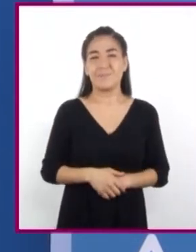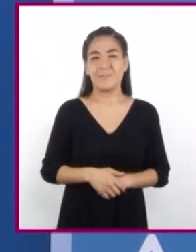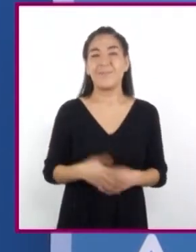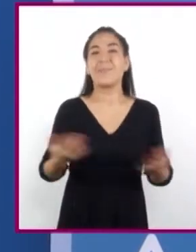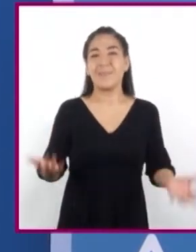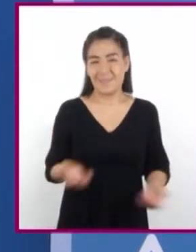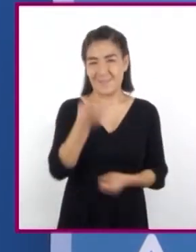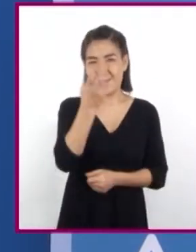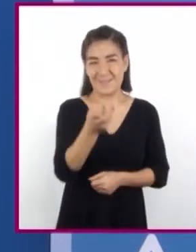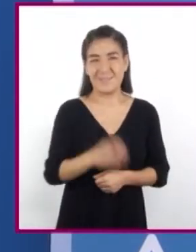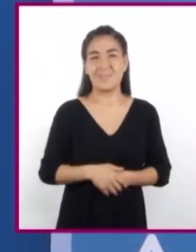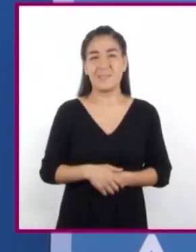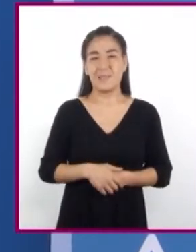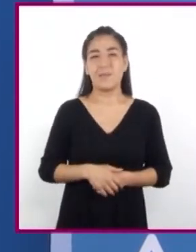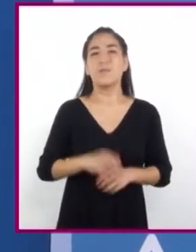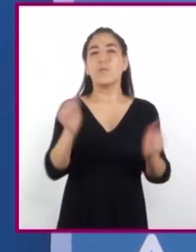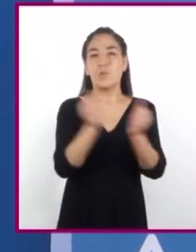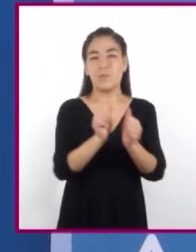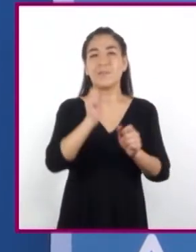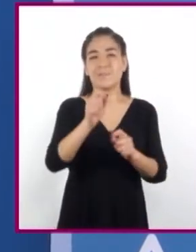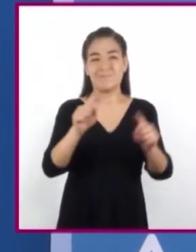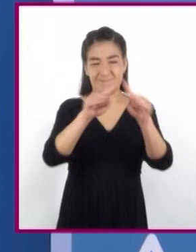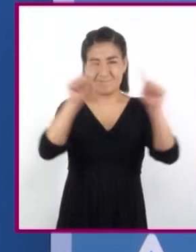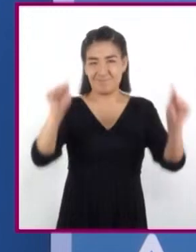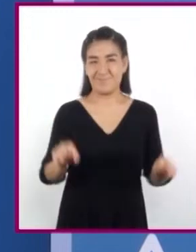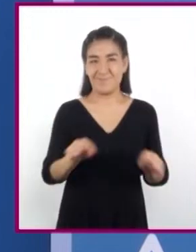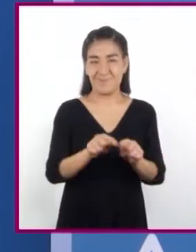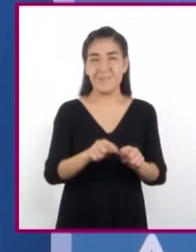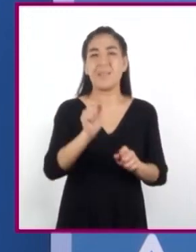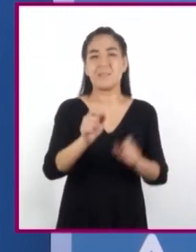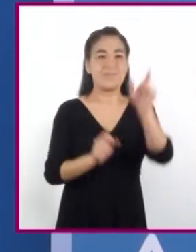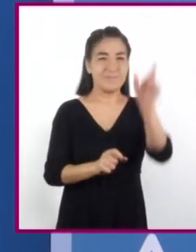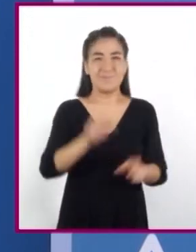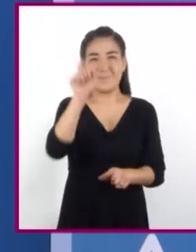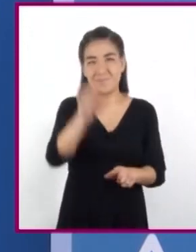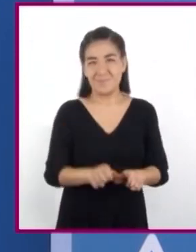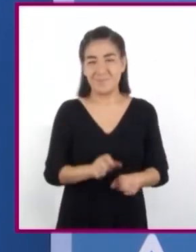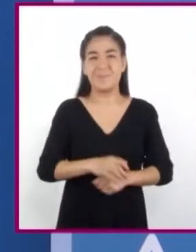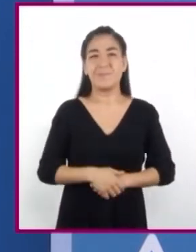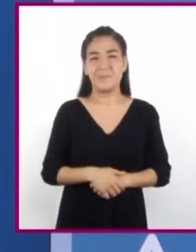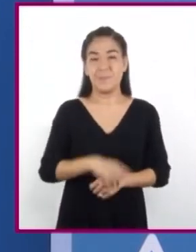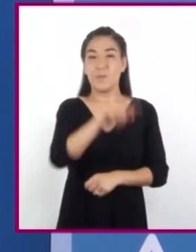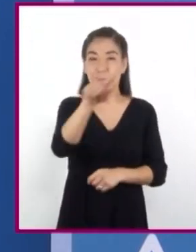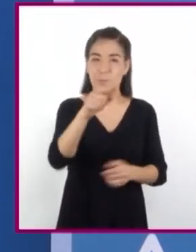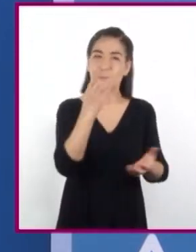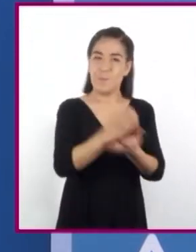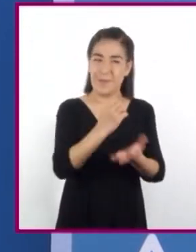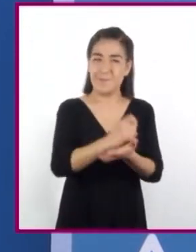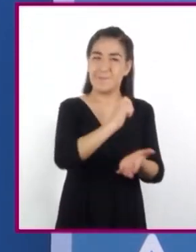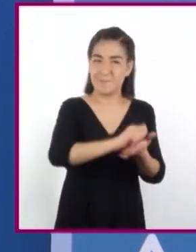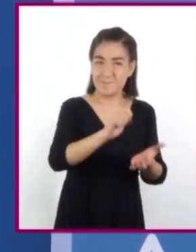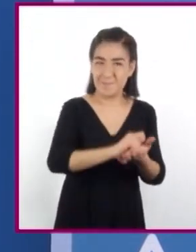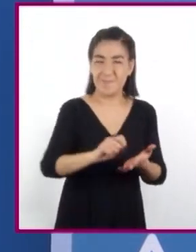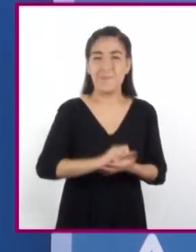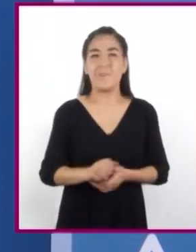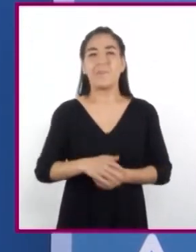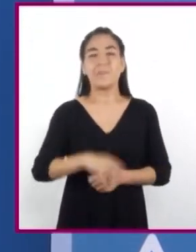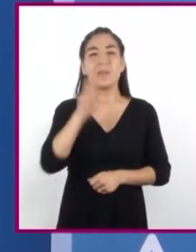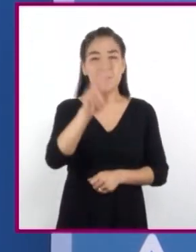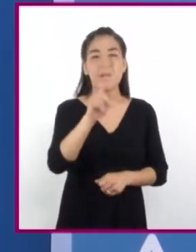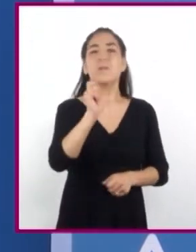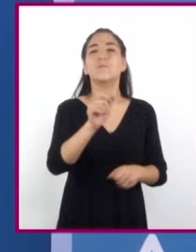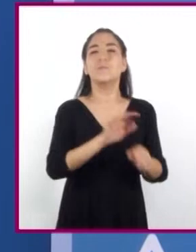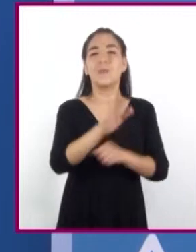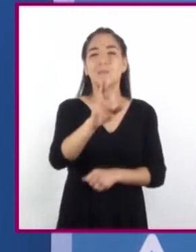Efectivamente, con una tabla de datos o registro tabular en su cuaderno. Tomen nota para poder dar